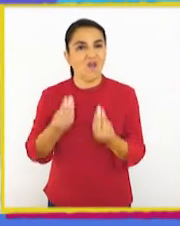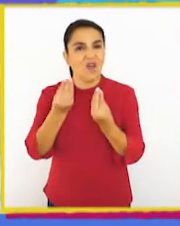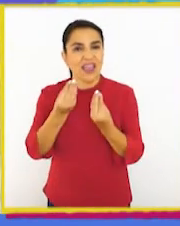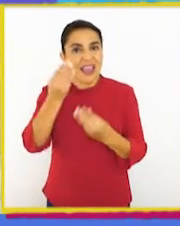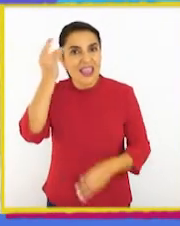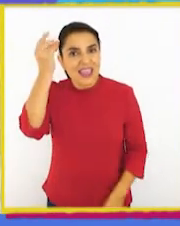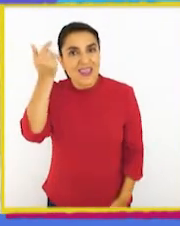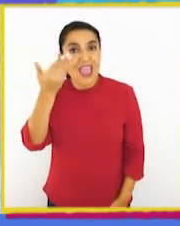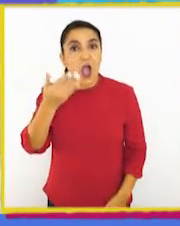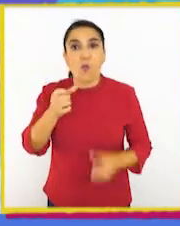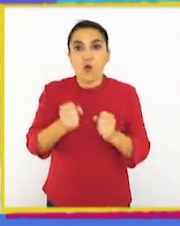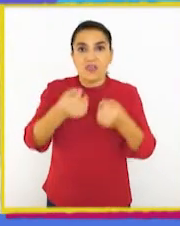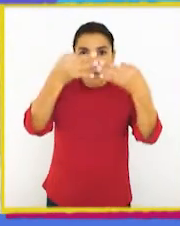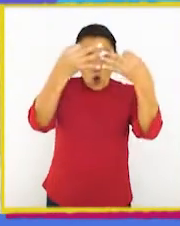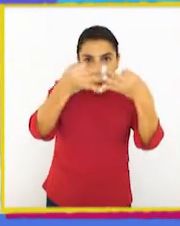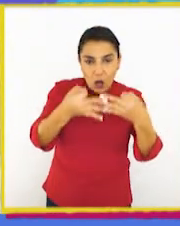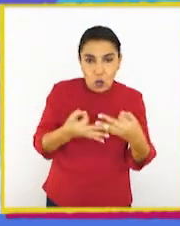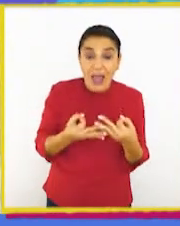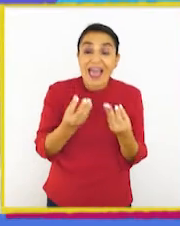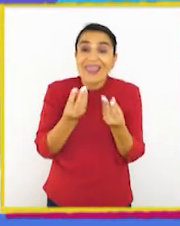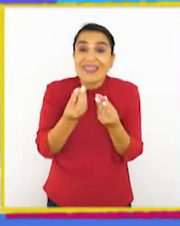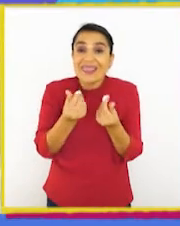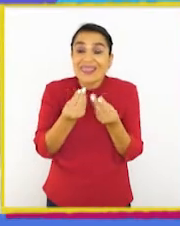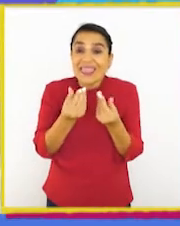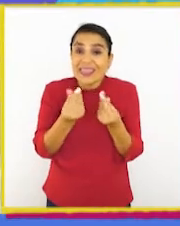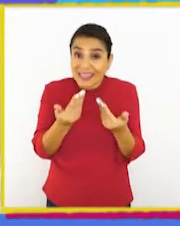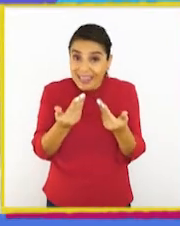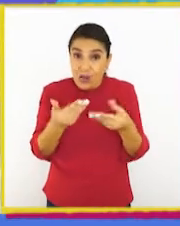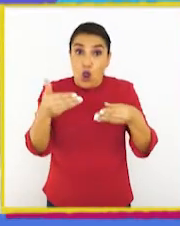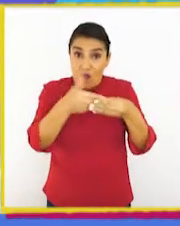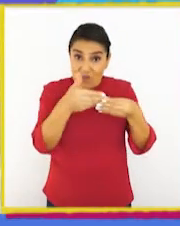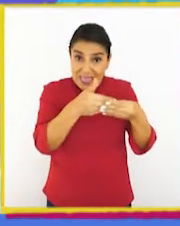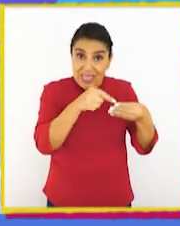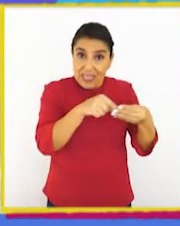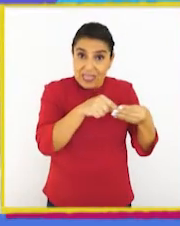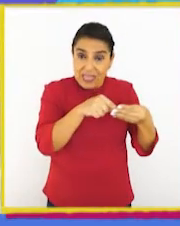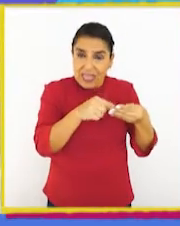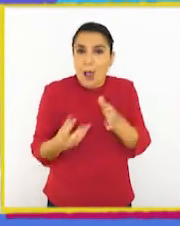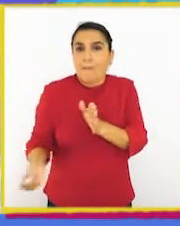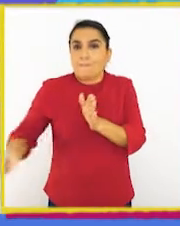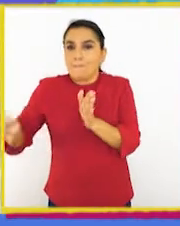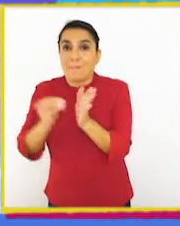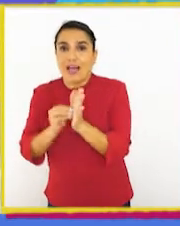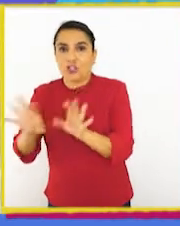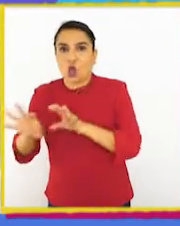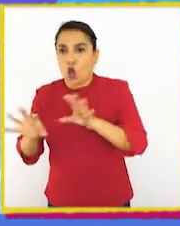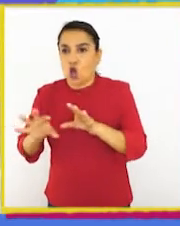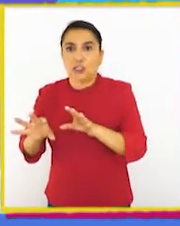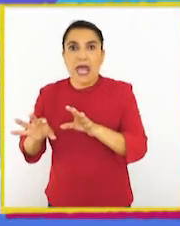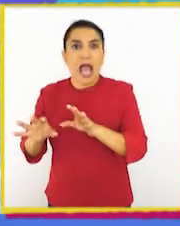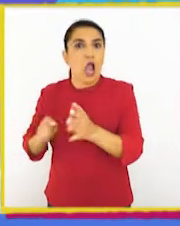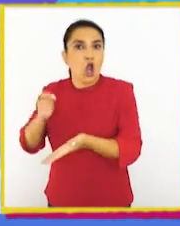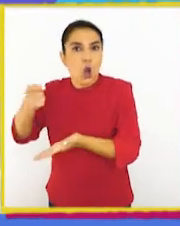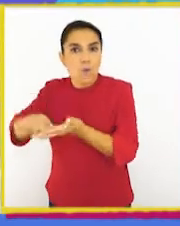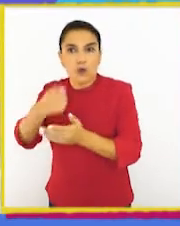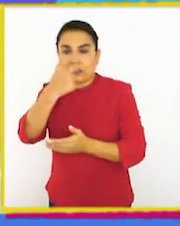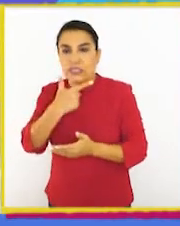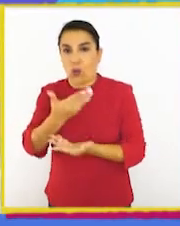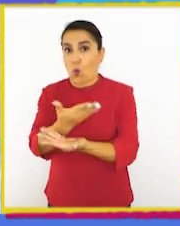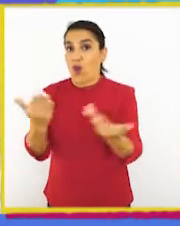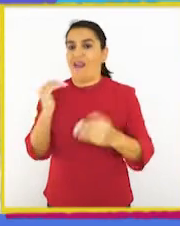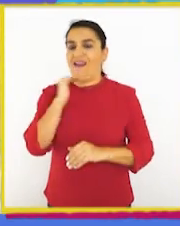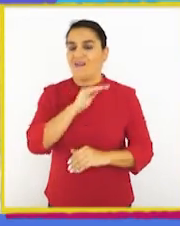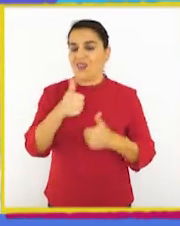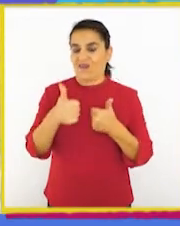¡Qué buena idea! ¿Podemos calcular el dinero? Lo hay en la billetera más las compras de Chester. ¡Se pasaron por hacer